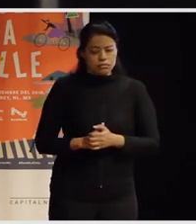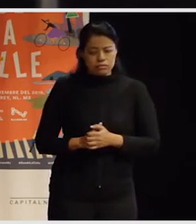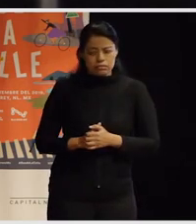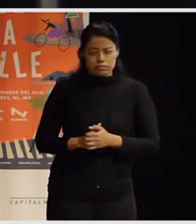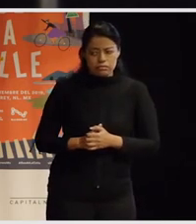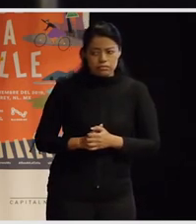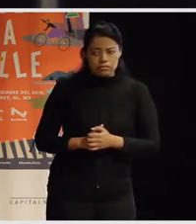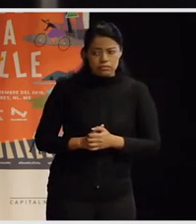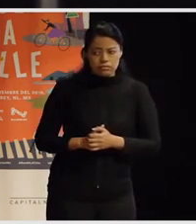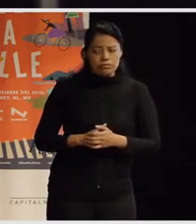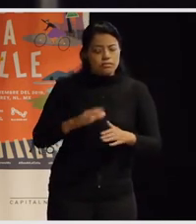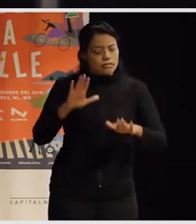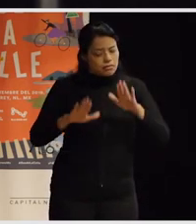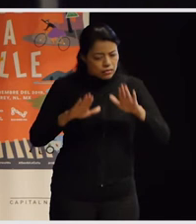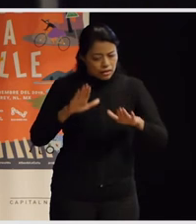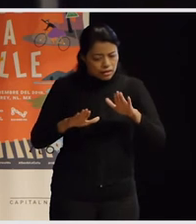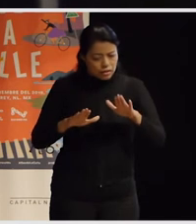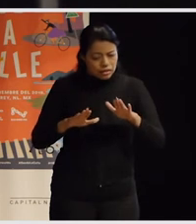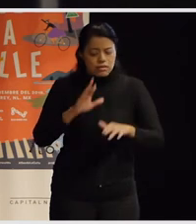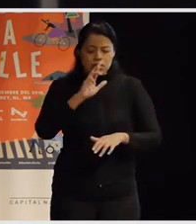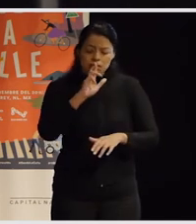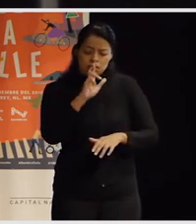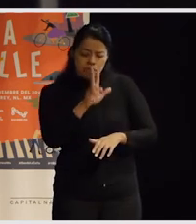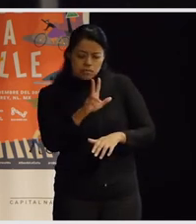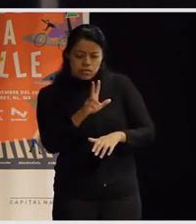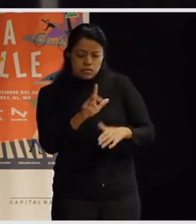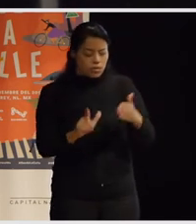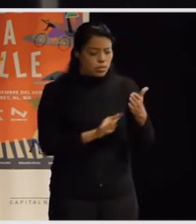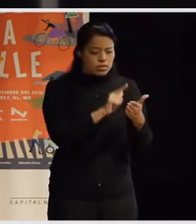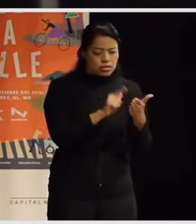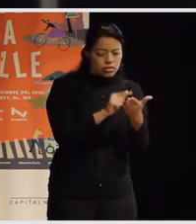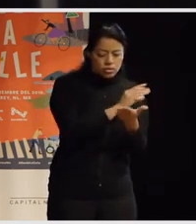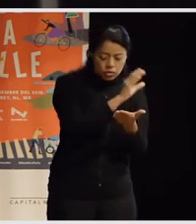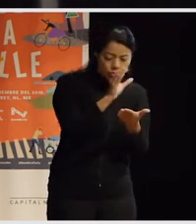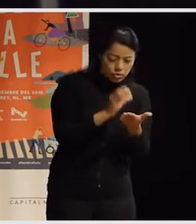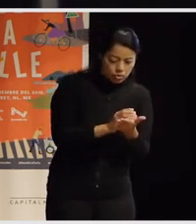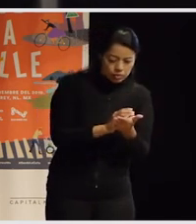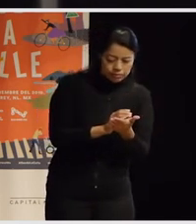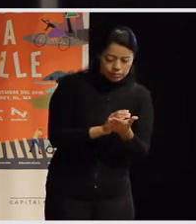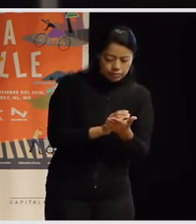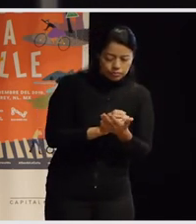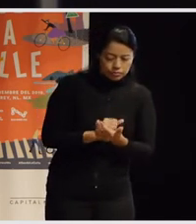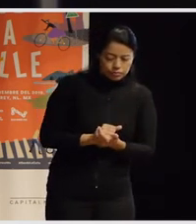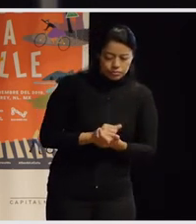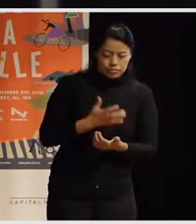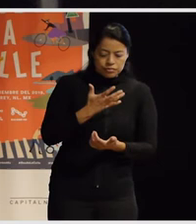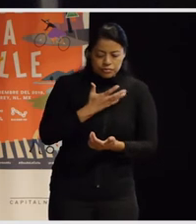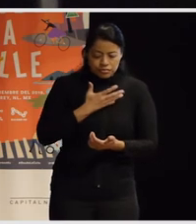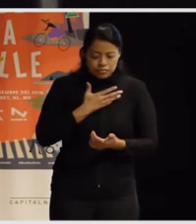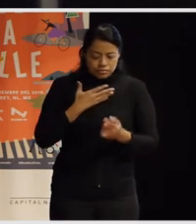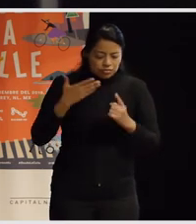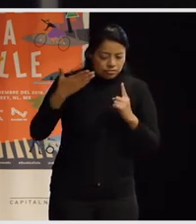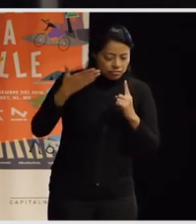ciudades y cómo a veces estas mejoras en el espacio urbano iban tenían como un